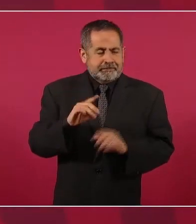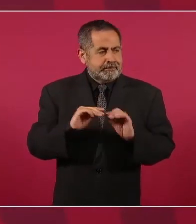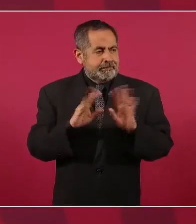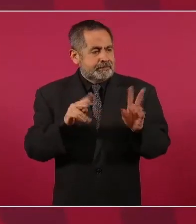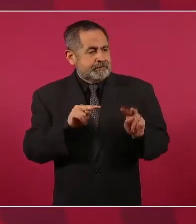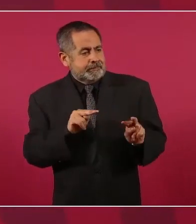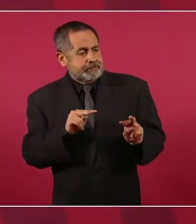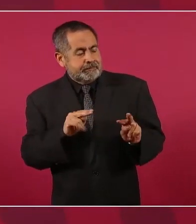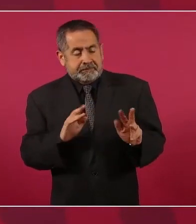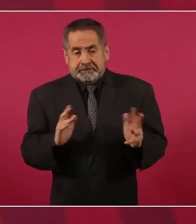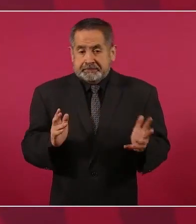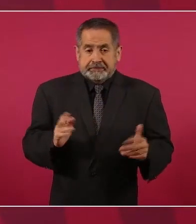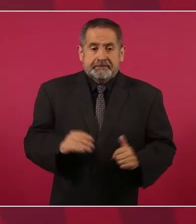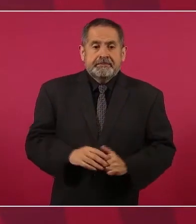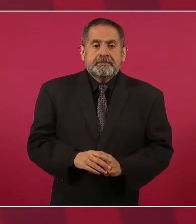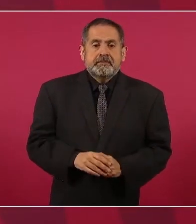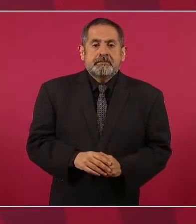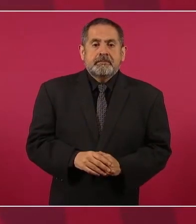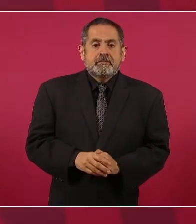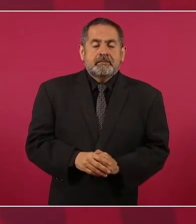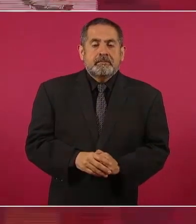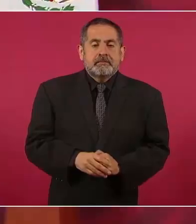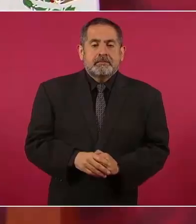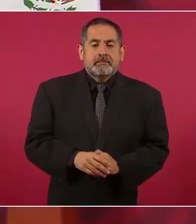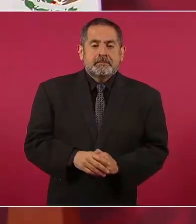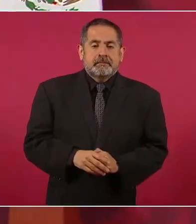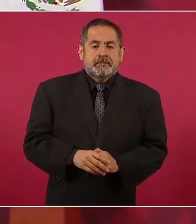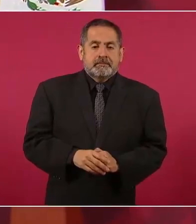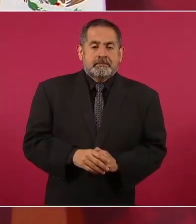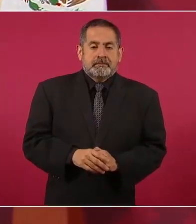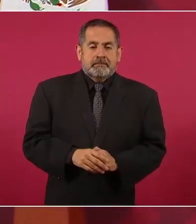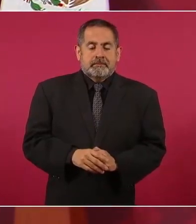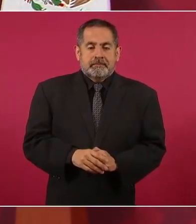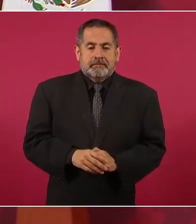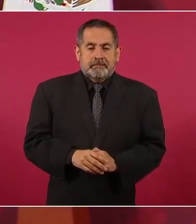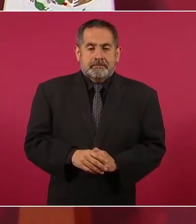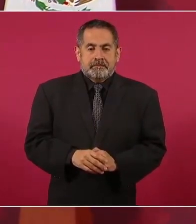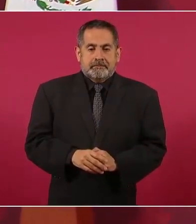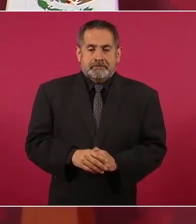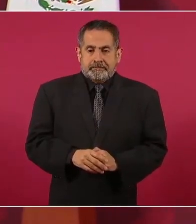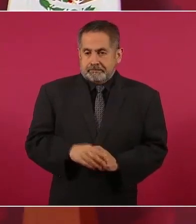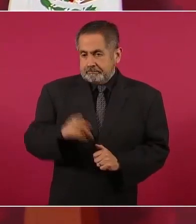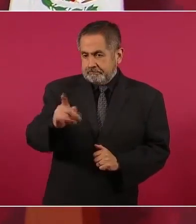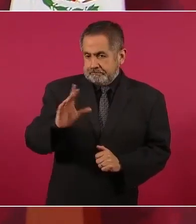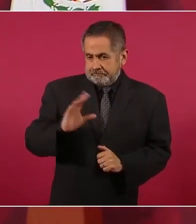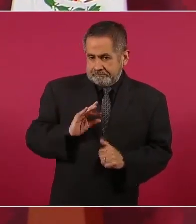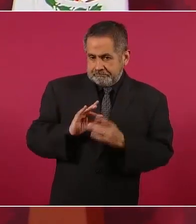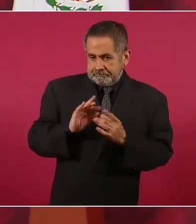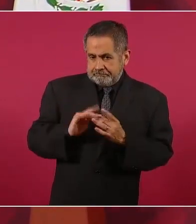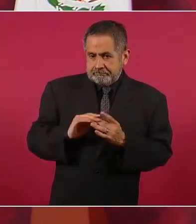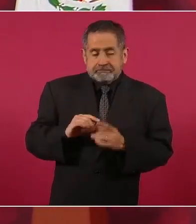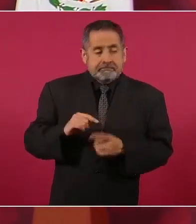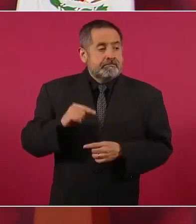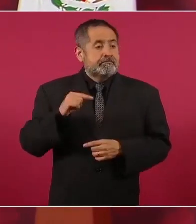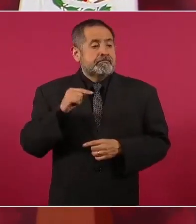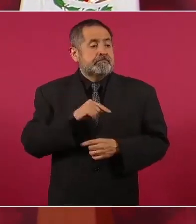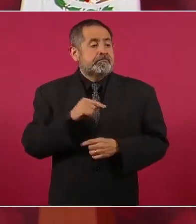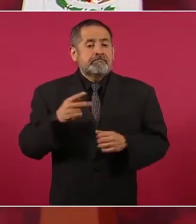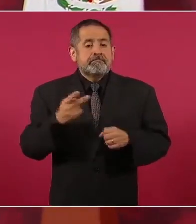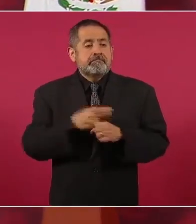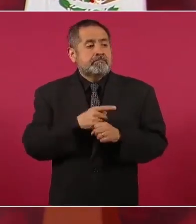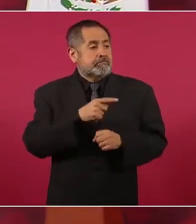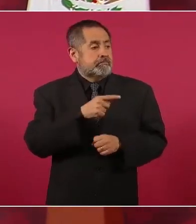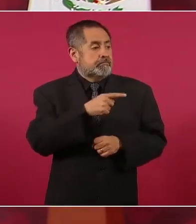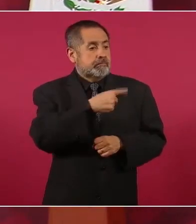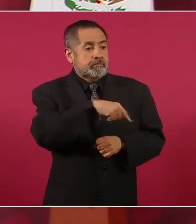sólo por lo que mencionabas, el convertir deudas privadas